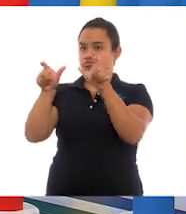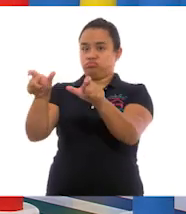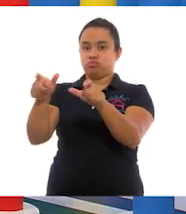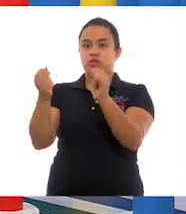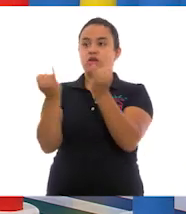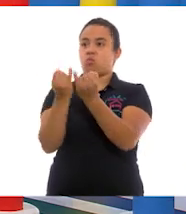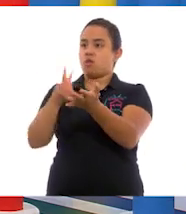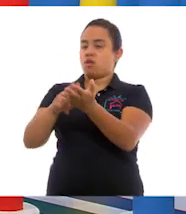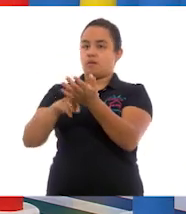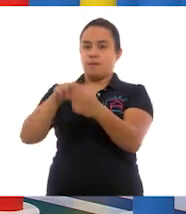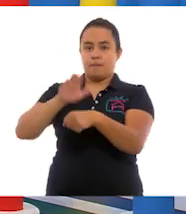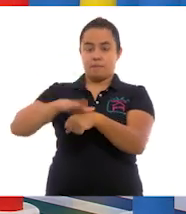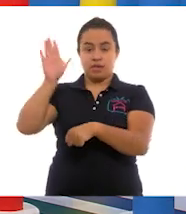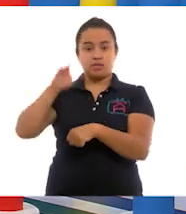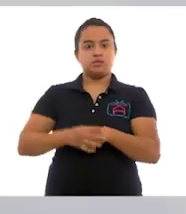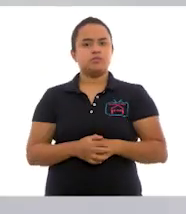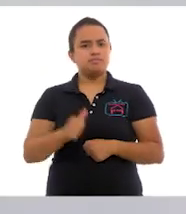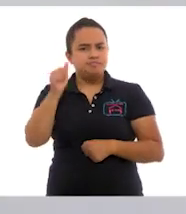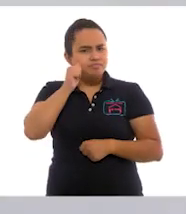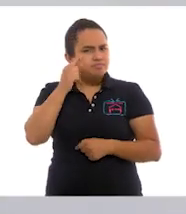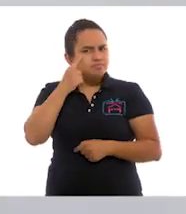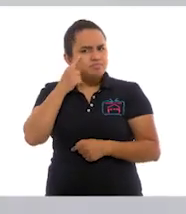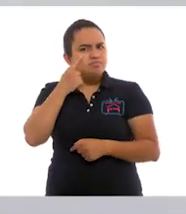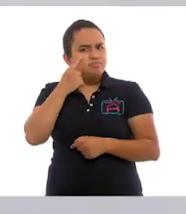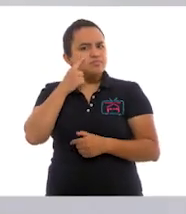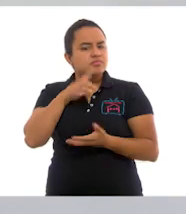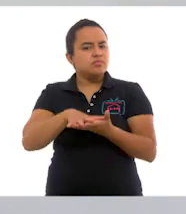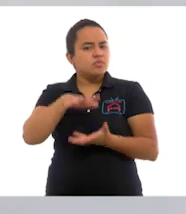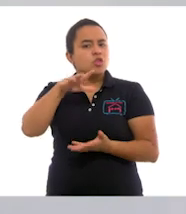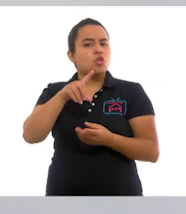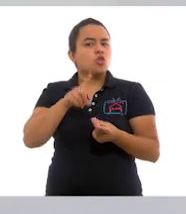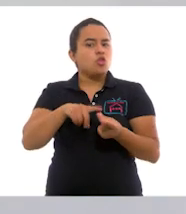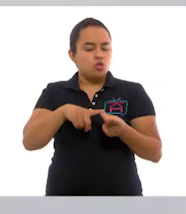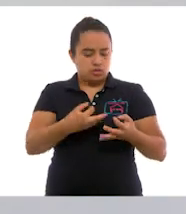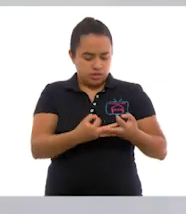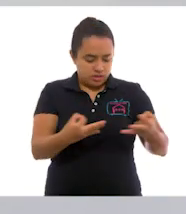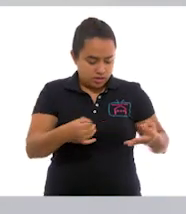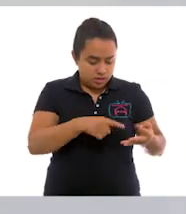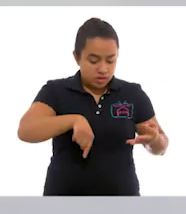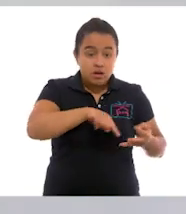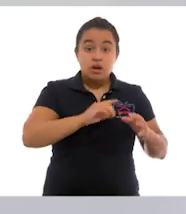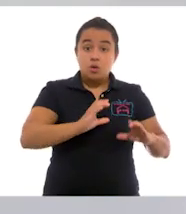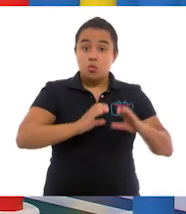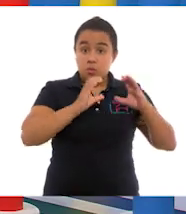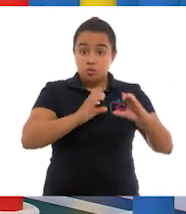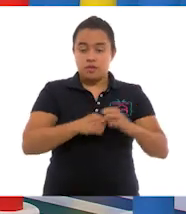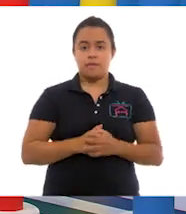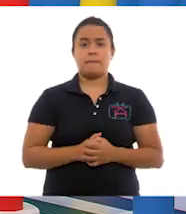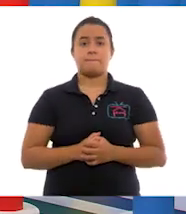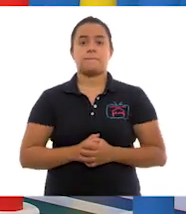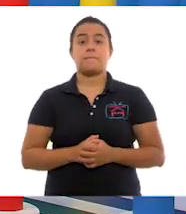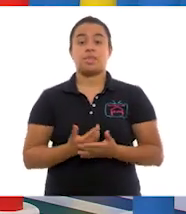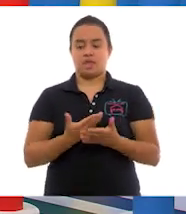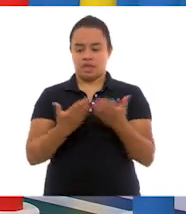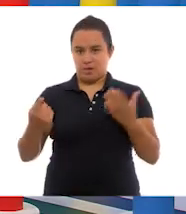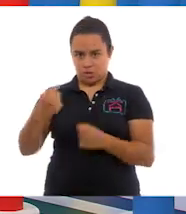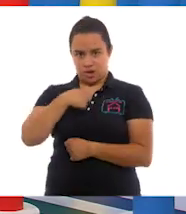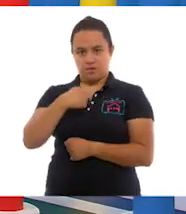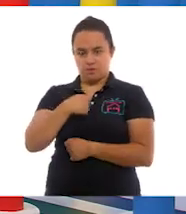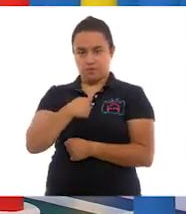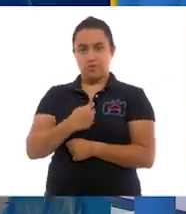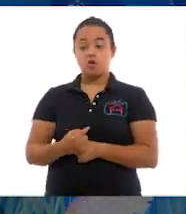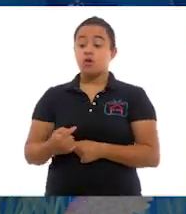valor ambiental. La mayoría localizadas en el suelo de conservación. Bueno, ahora es mi turno.